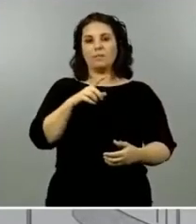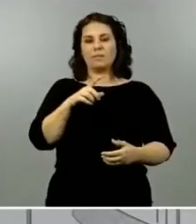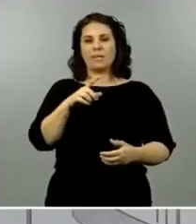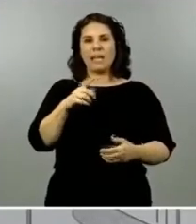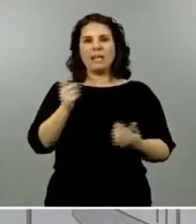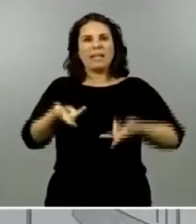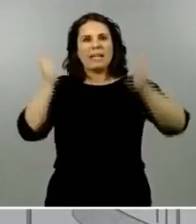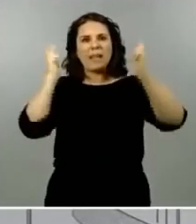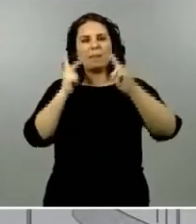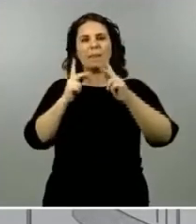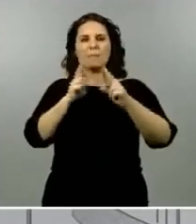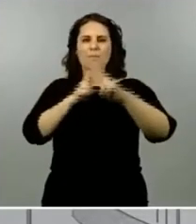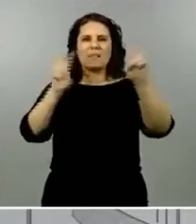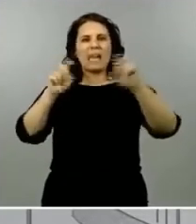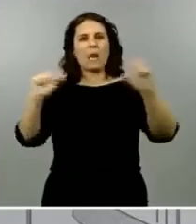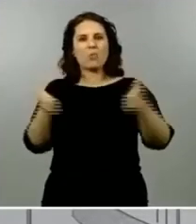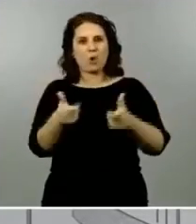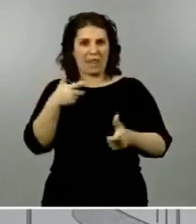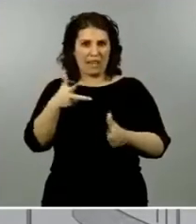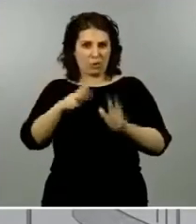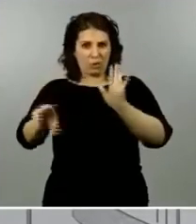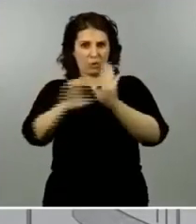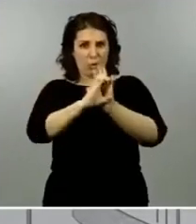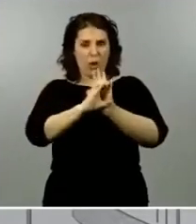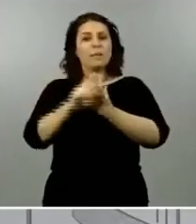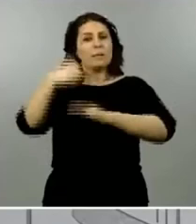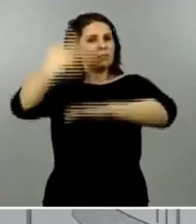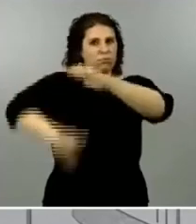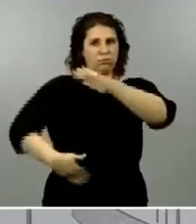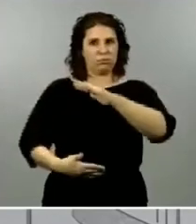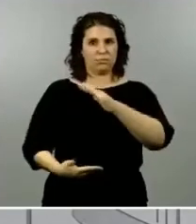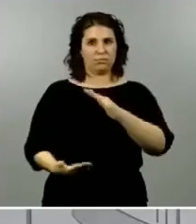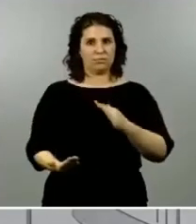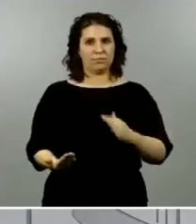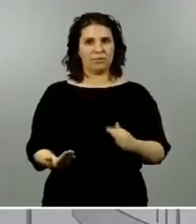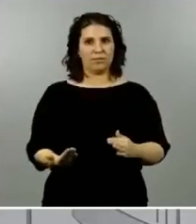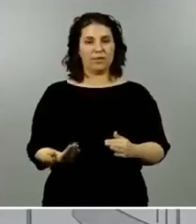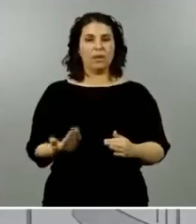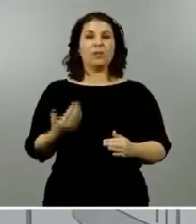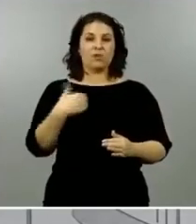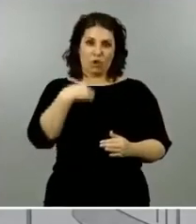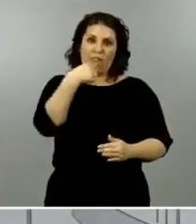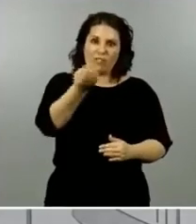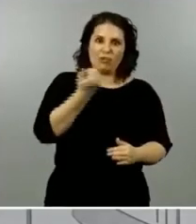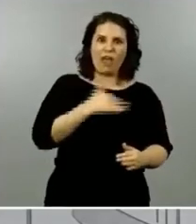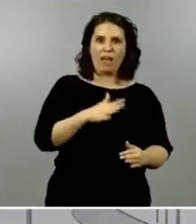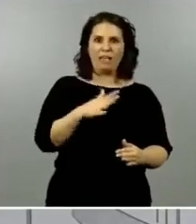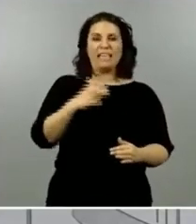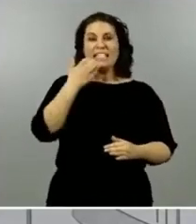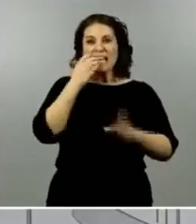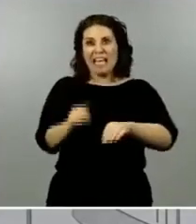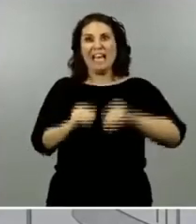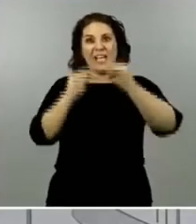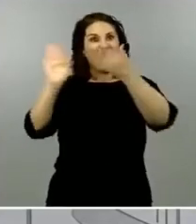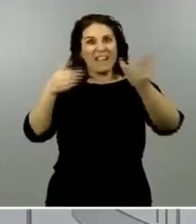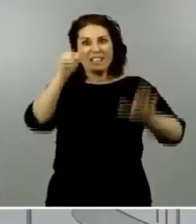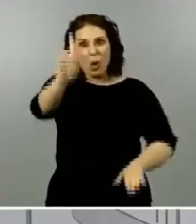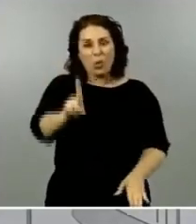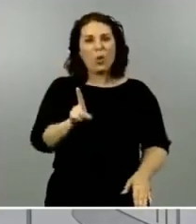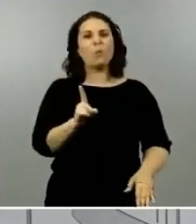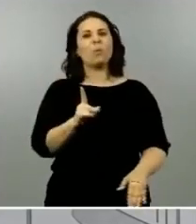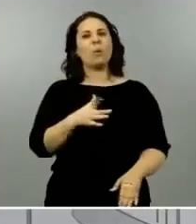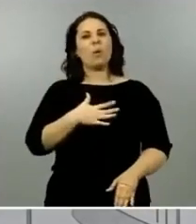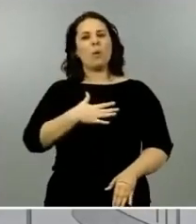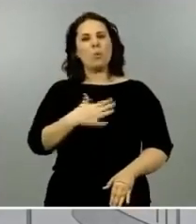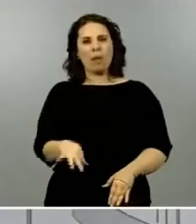de reunirse antes he comentado que por ejemplo aquellos territorios que pasen a fase 1 van a poder reunirse en una cantidad no superior a